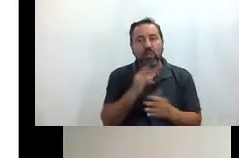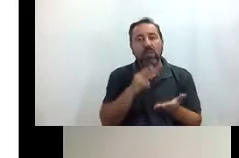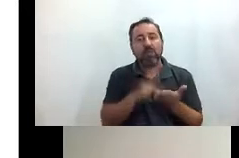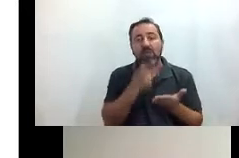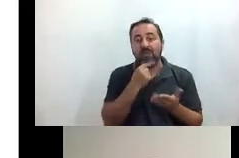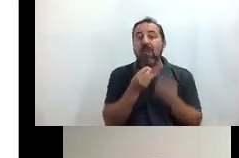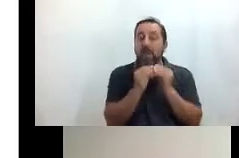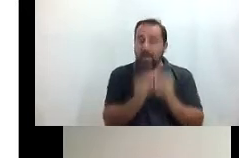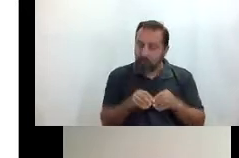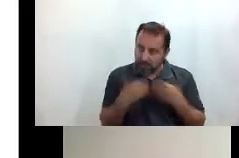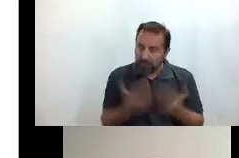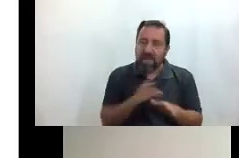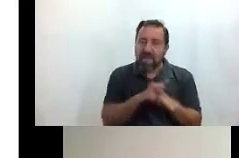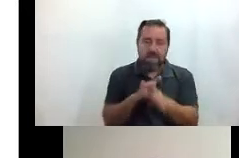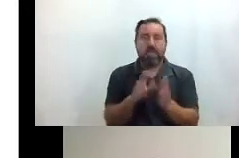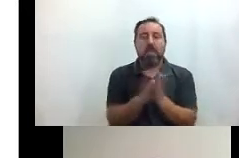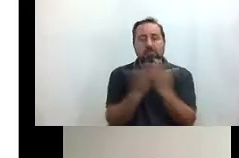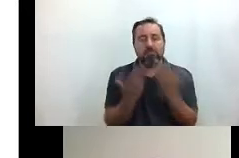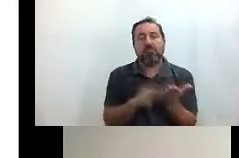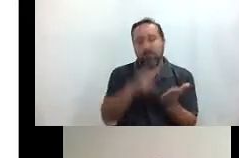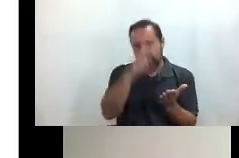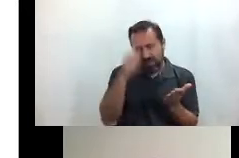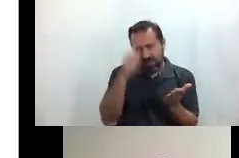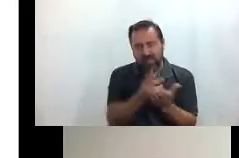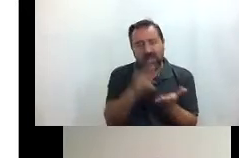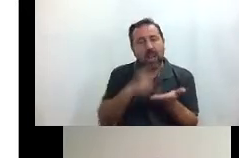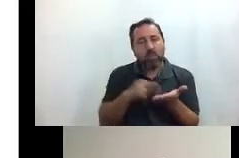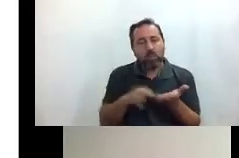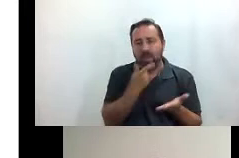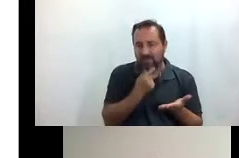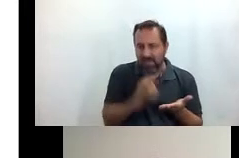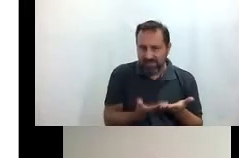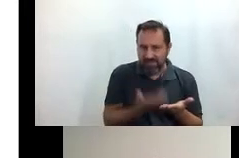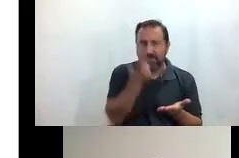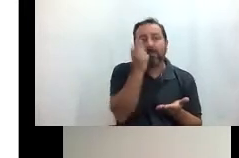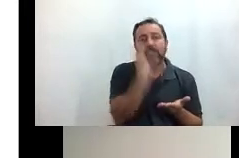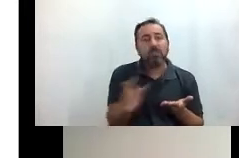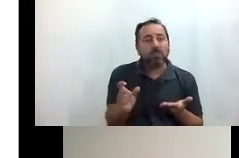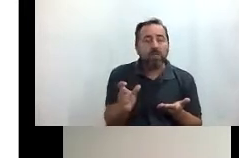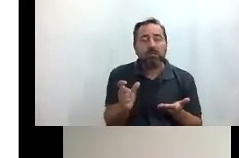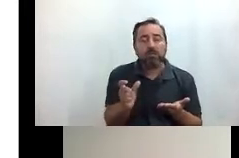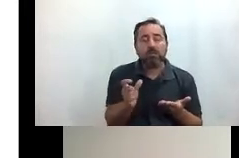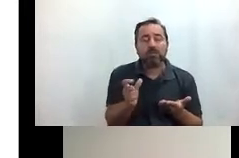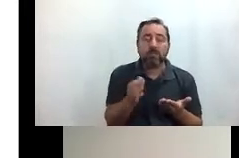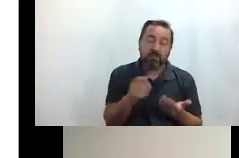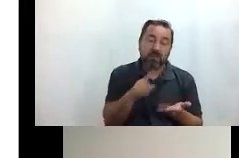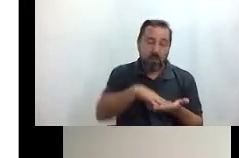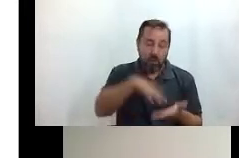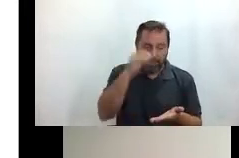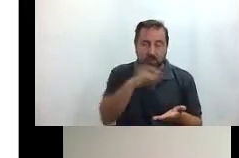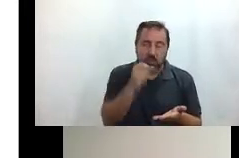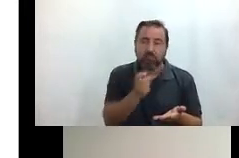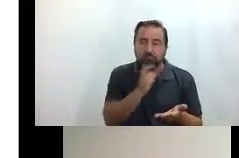desarrollado una guía sobre Madrid en lectura fácil para personas que tienen dificultades de comprensión